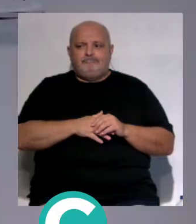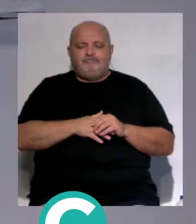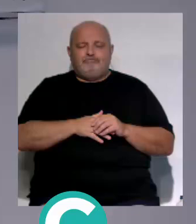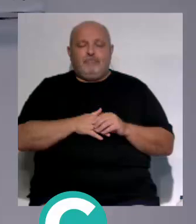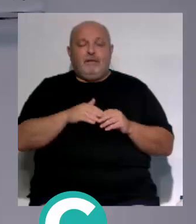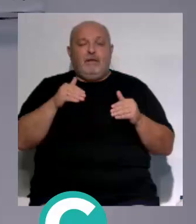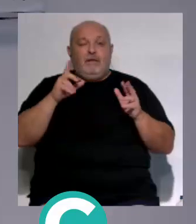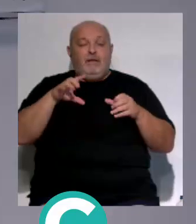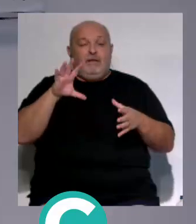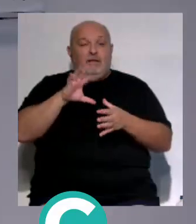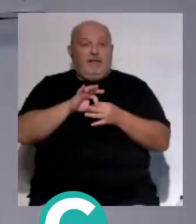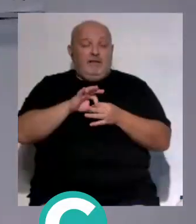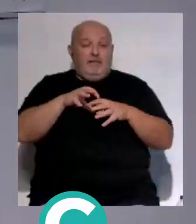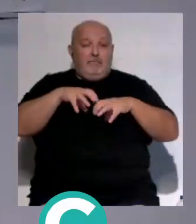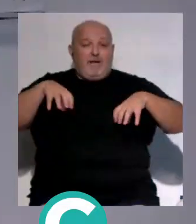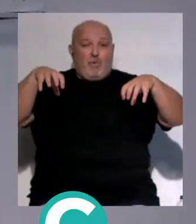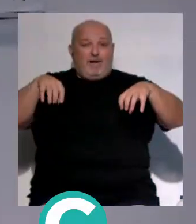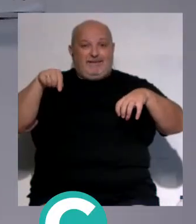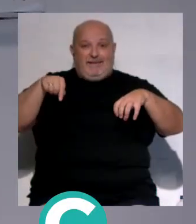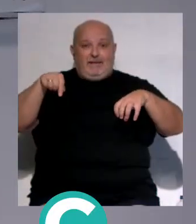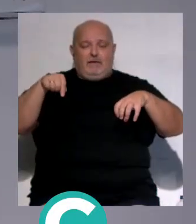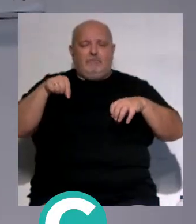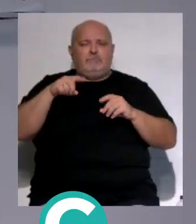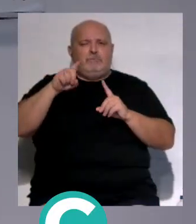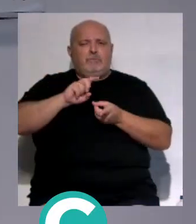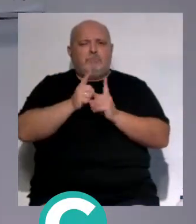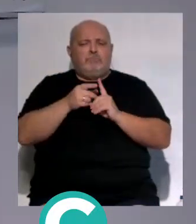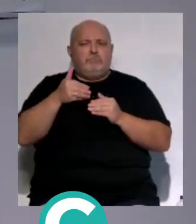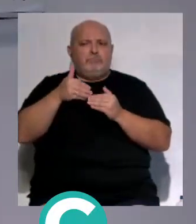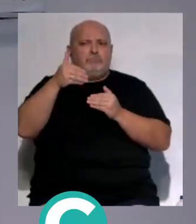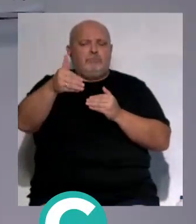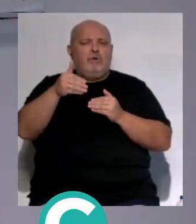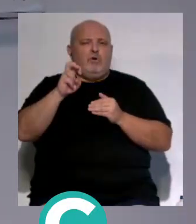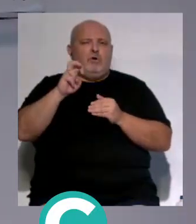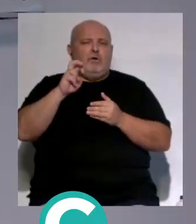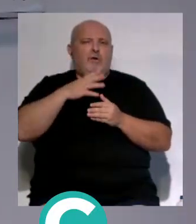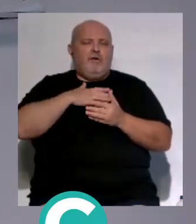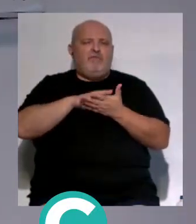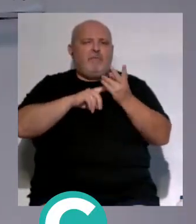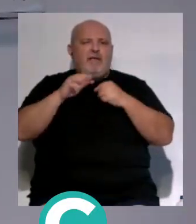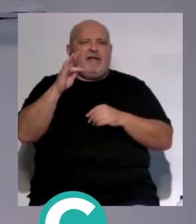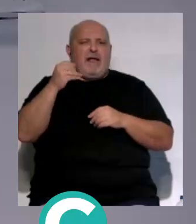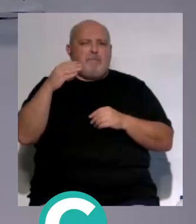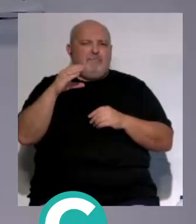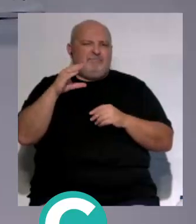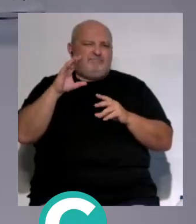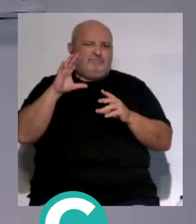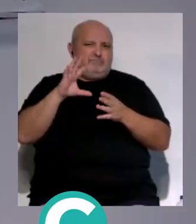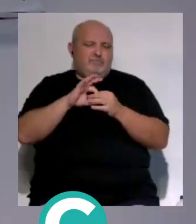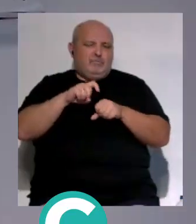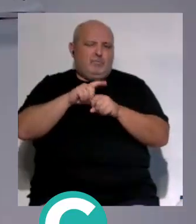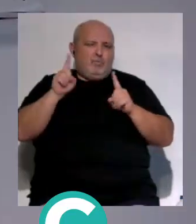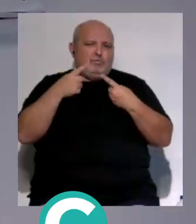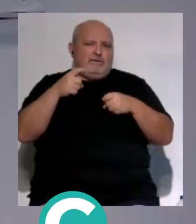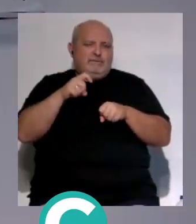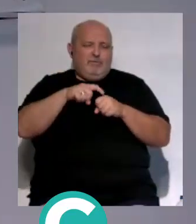Y este enclave de la ciudad, el baluarte de la Candelaria, será también el escenario de una nueva edición de Flamencat. Este ciclo en torno a la